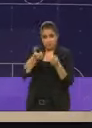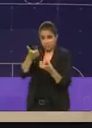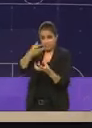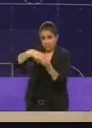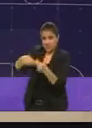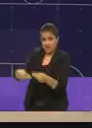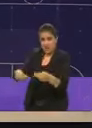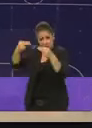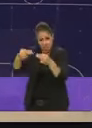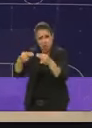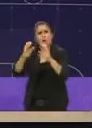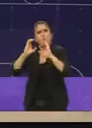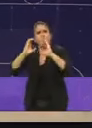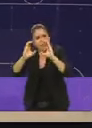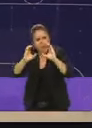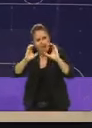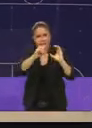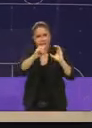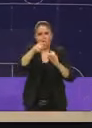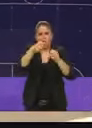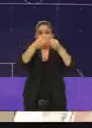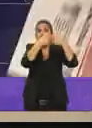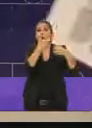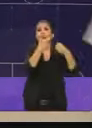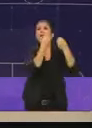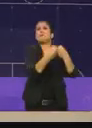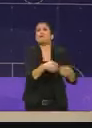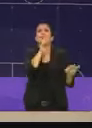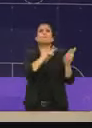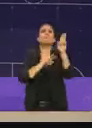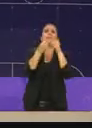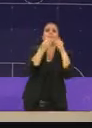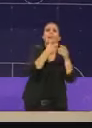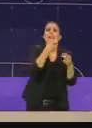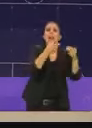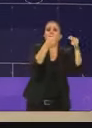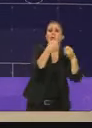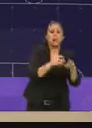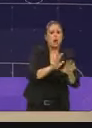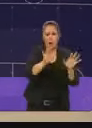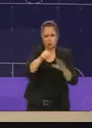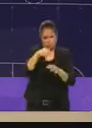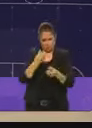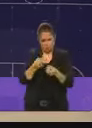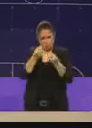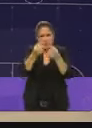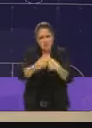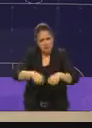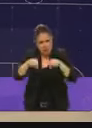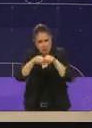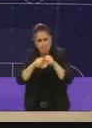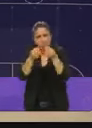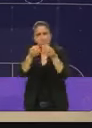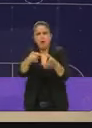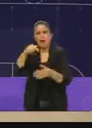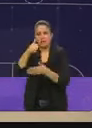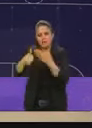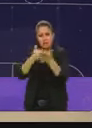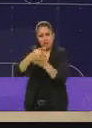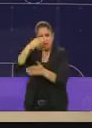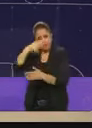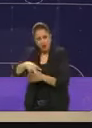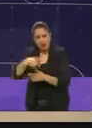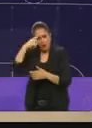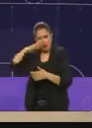protegido y no le pongan peros ni burocracia ni corrupción la agencia invierte Ciudad de México para salir a